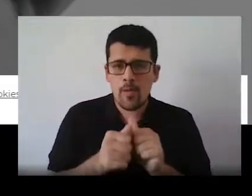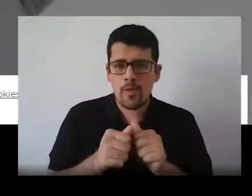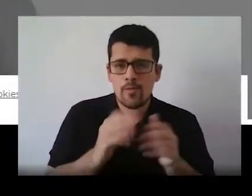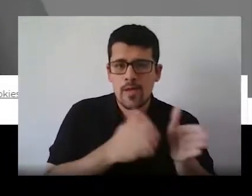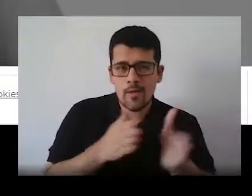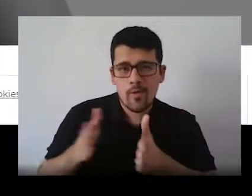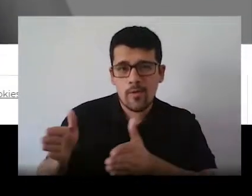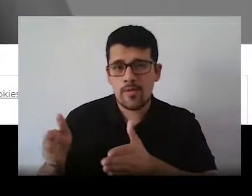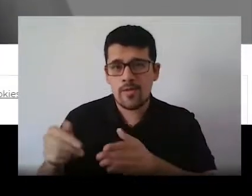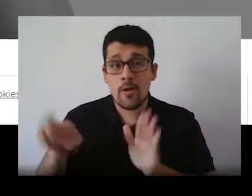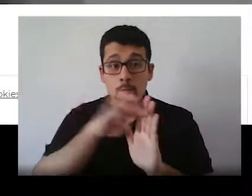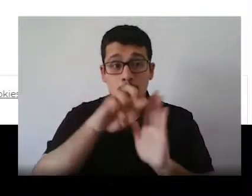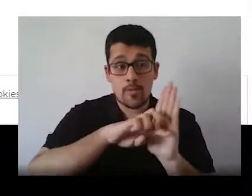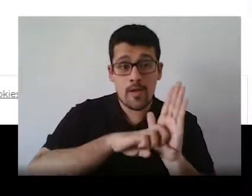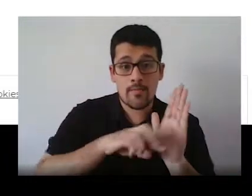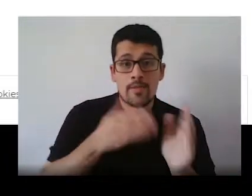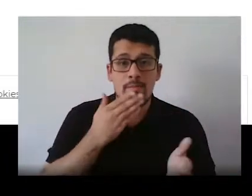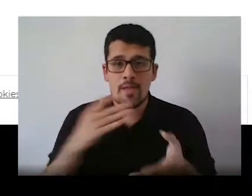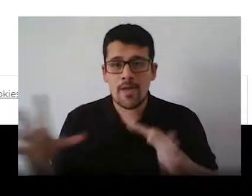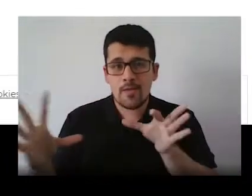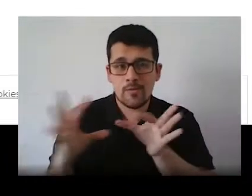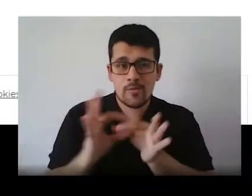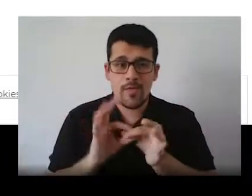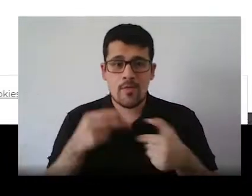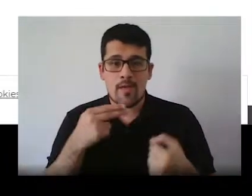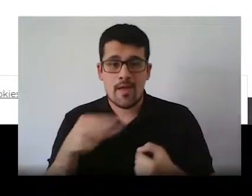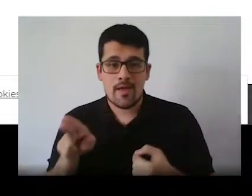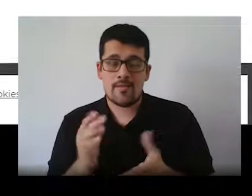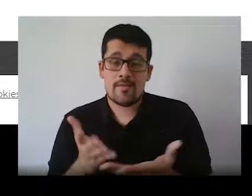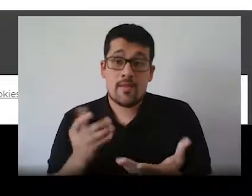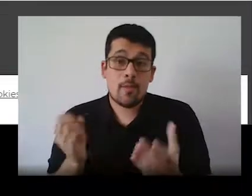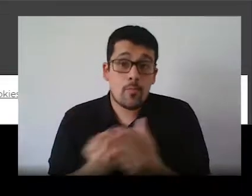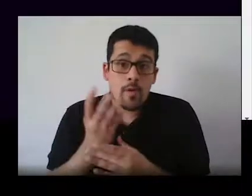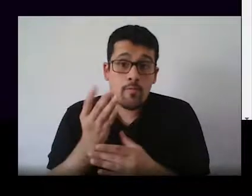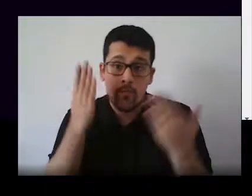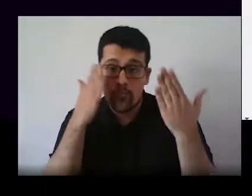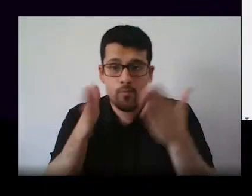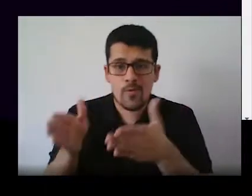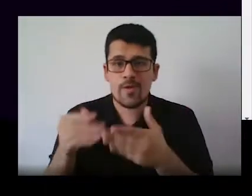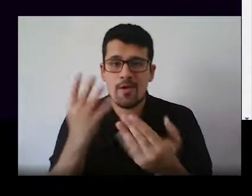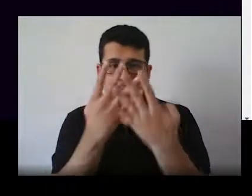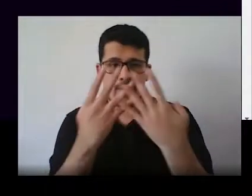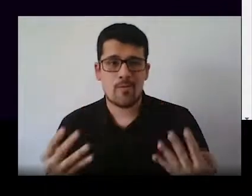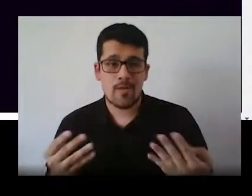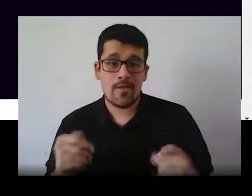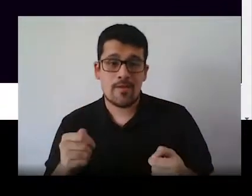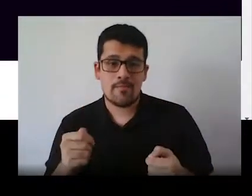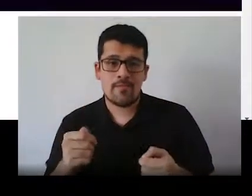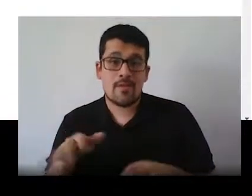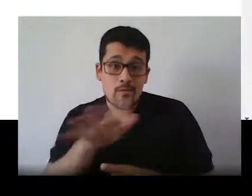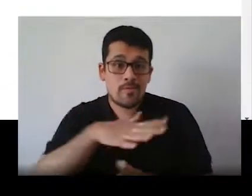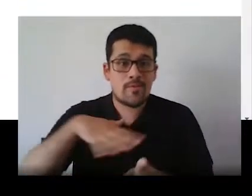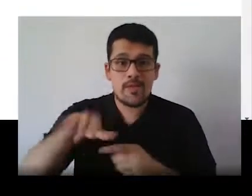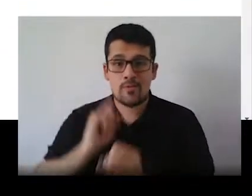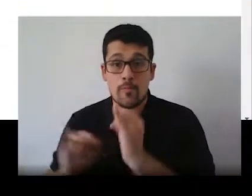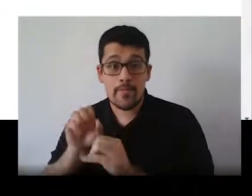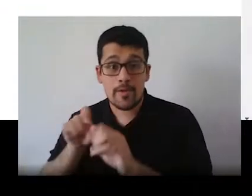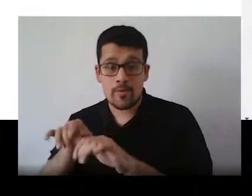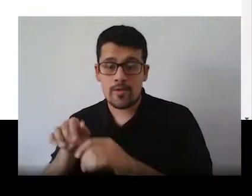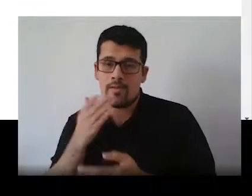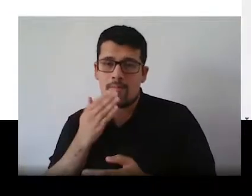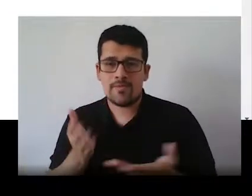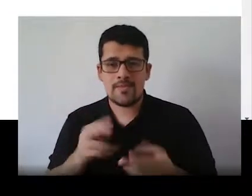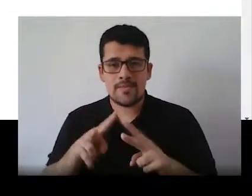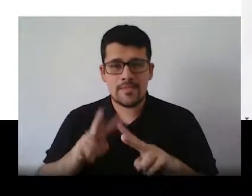una estructura y los programas verdad asociados a esta este nuevo enfoque curricular en épocas virtuales se